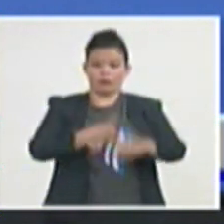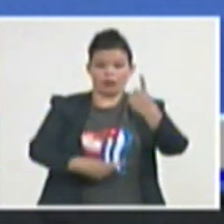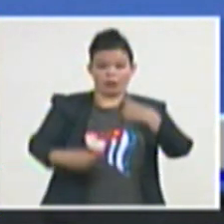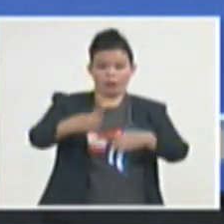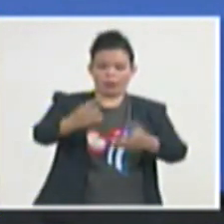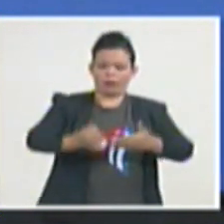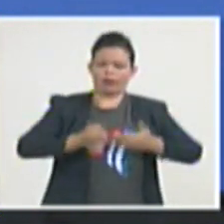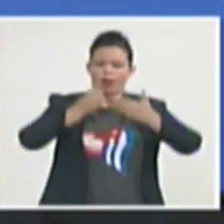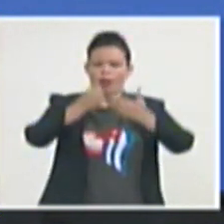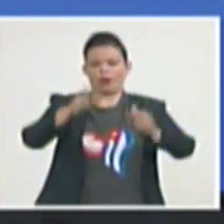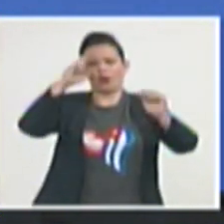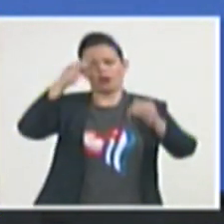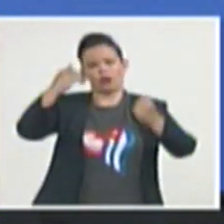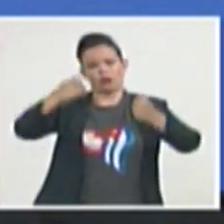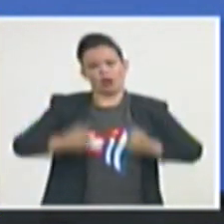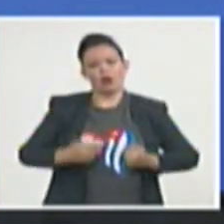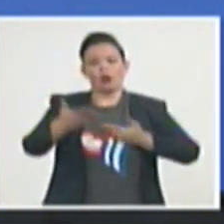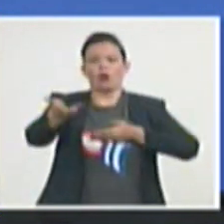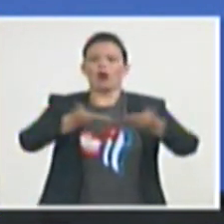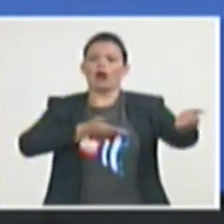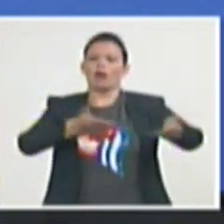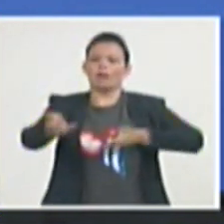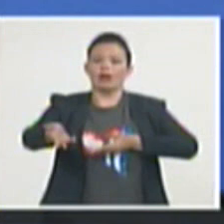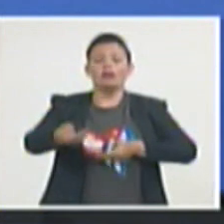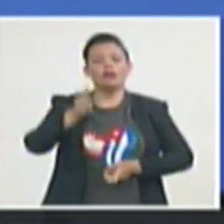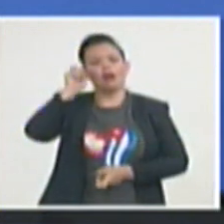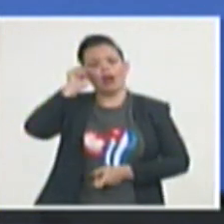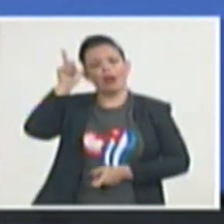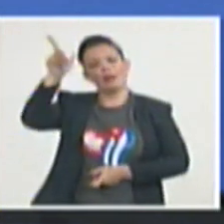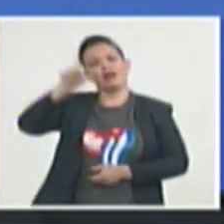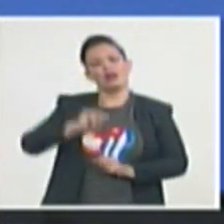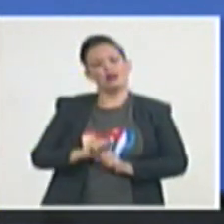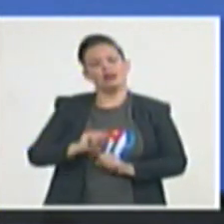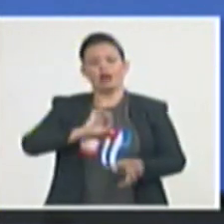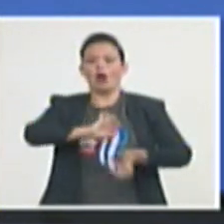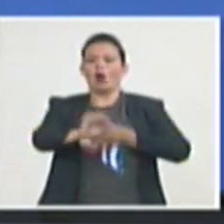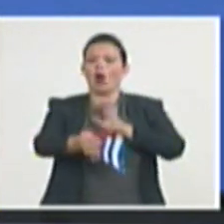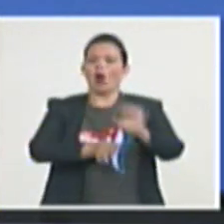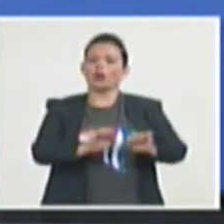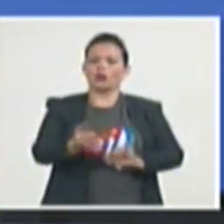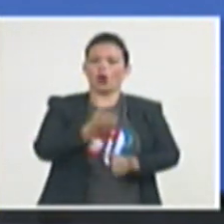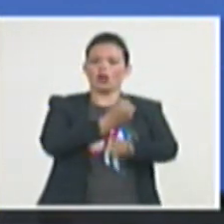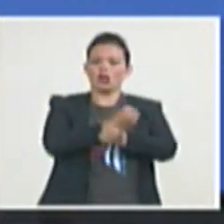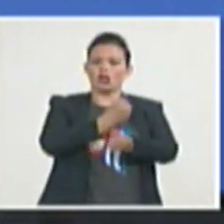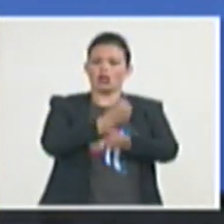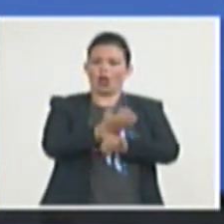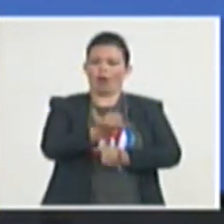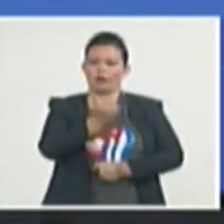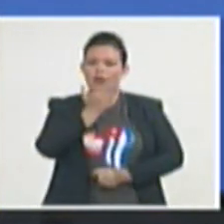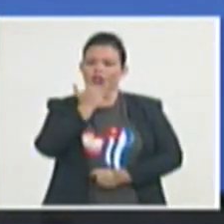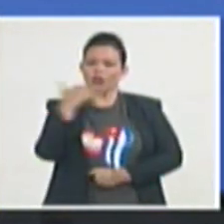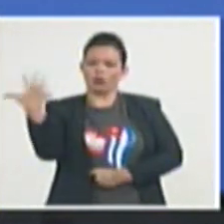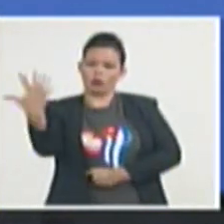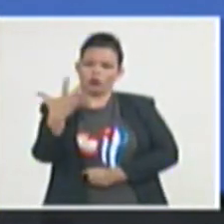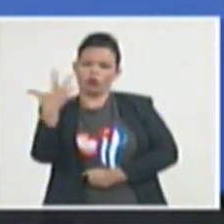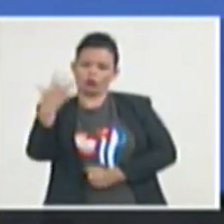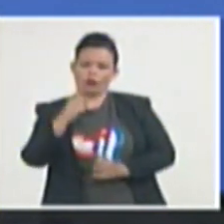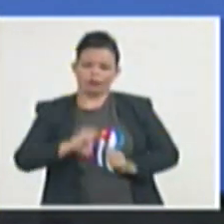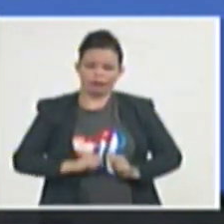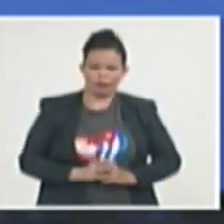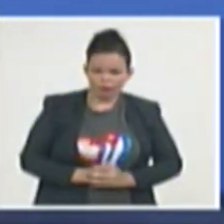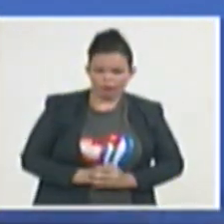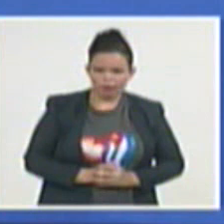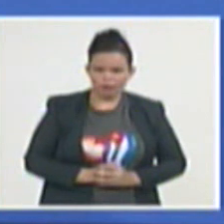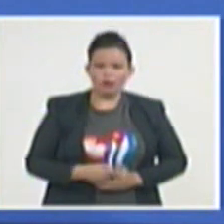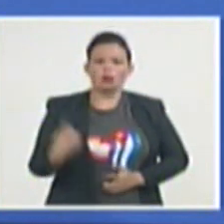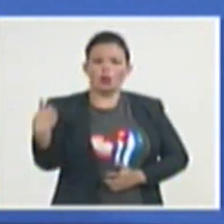y compartiendo nuestras modestas experiencias en materia de reducción del riesgo de desastres y enfrentamiento al cambio climático. Cuenten